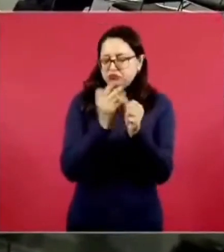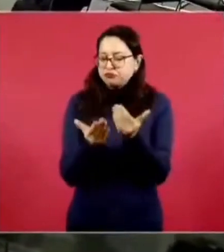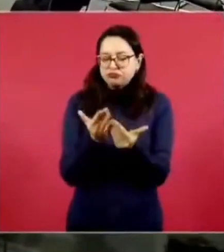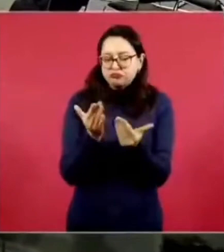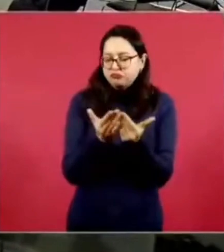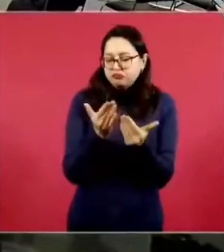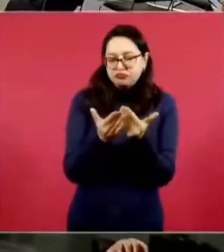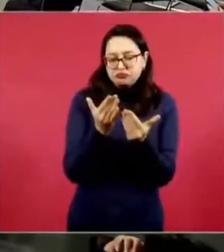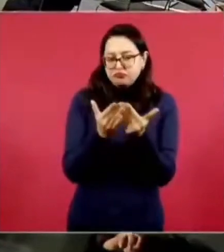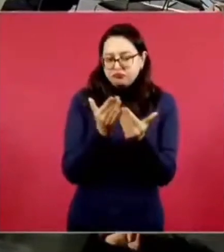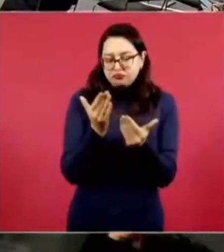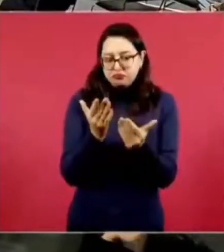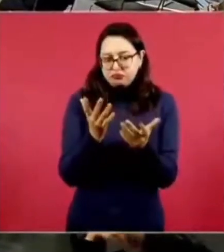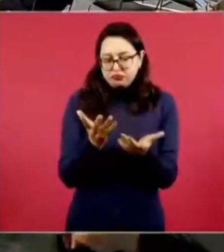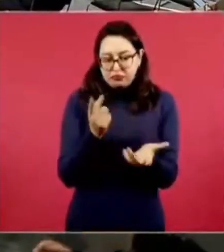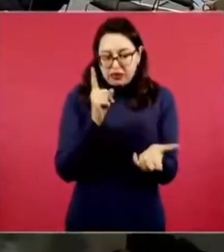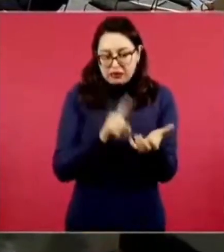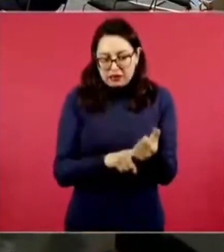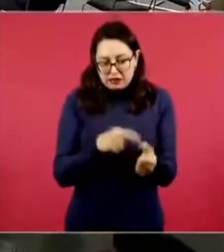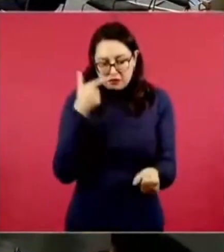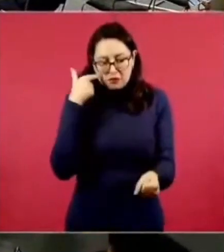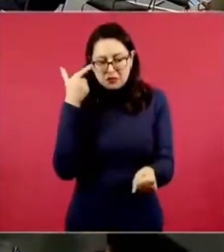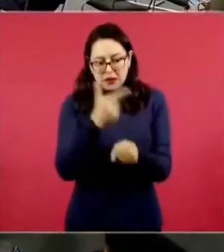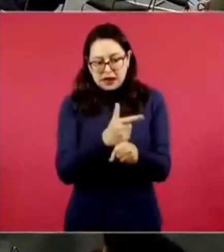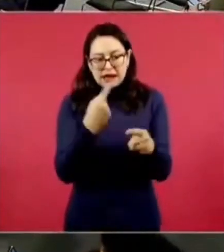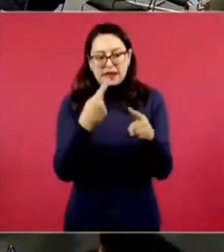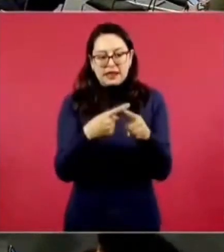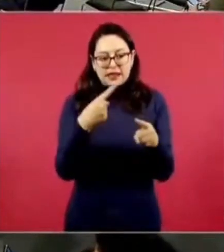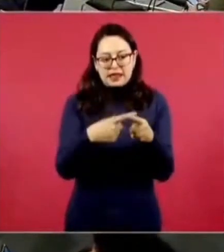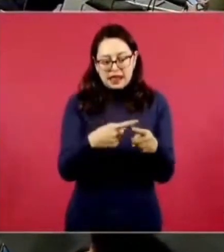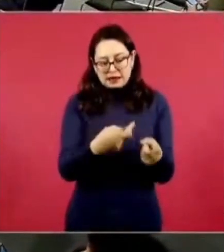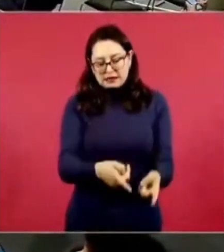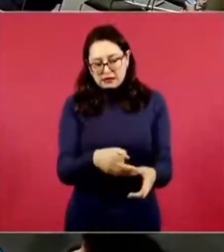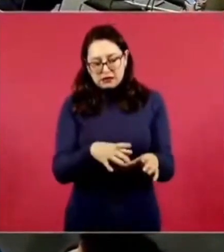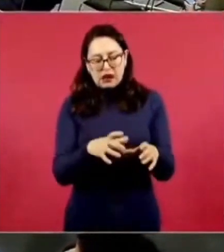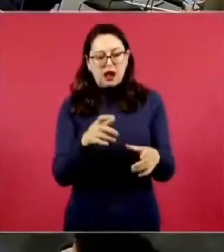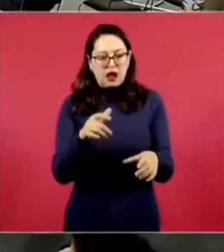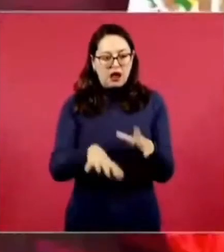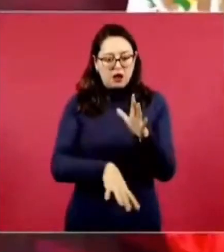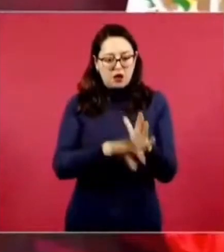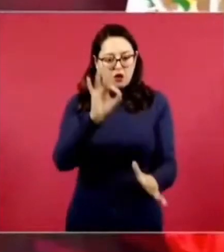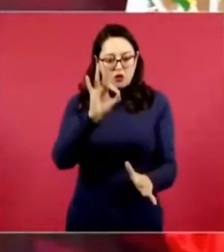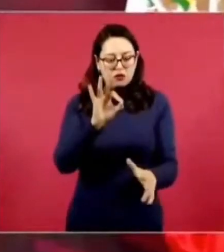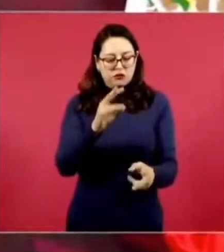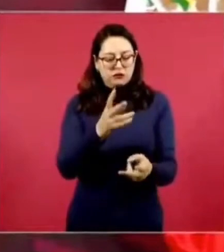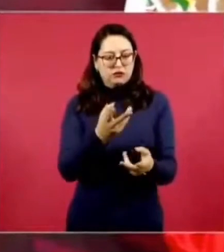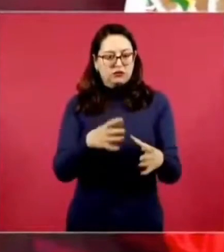habían identificado al personaje de la tumba como Pacal